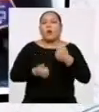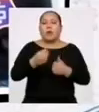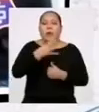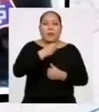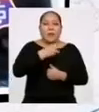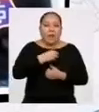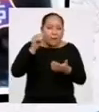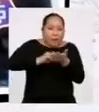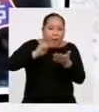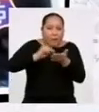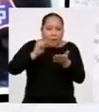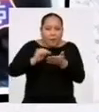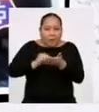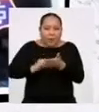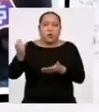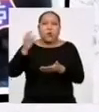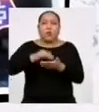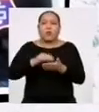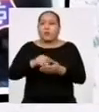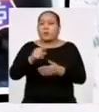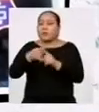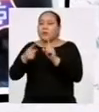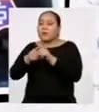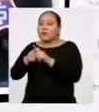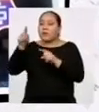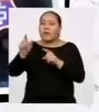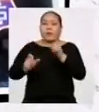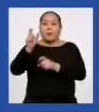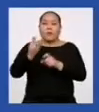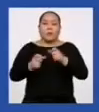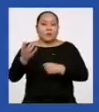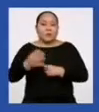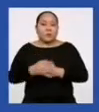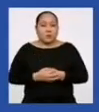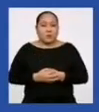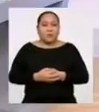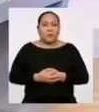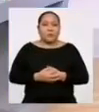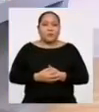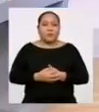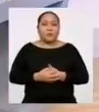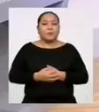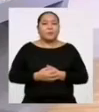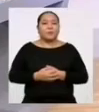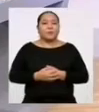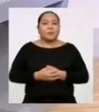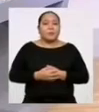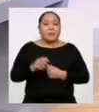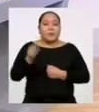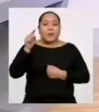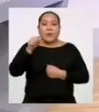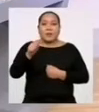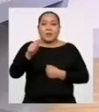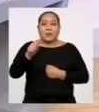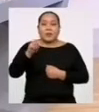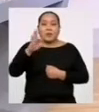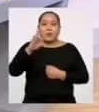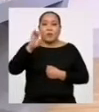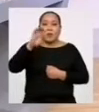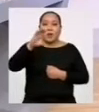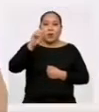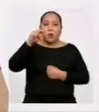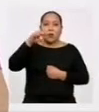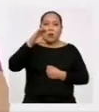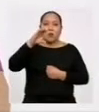O la que más se repite Entre las y los danzantes de la Candelaria? Esto es la frecuencia absoluta,